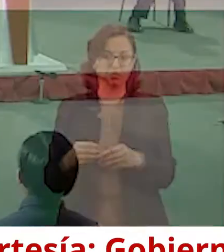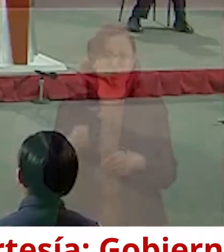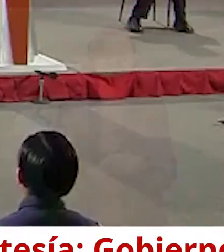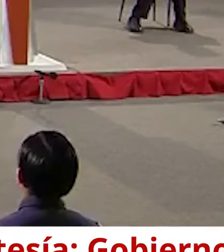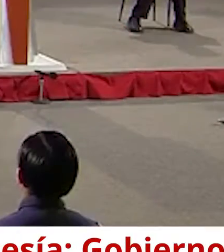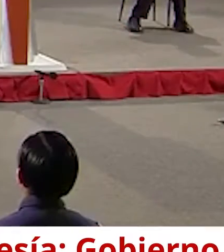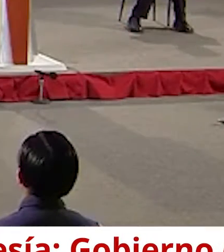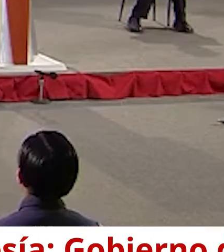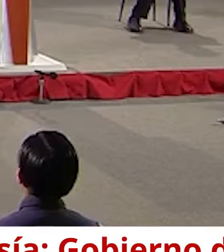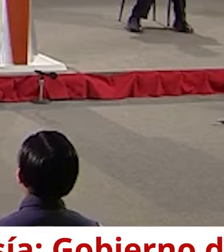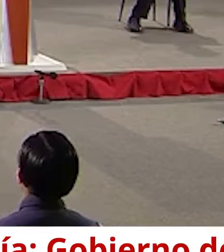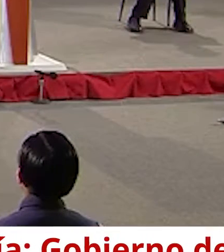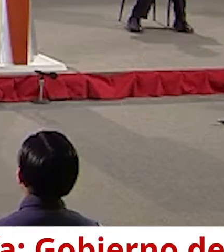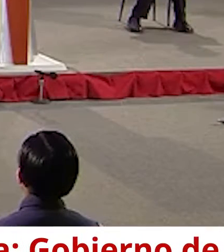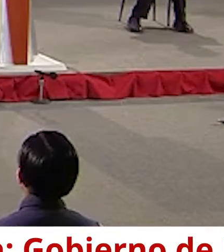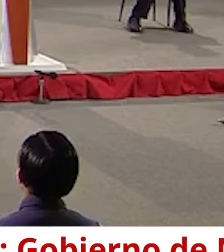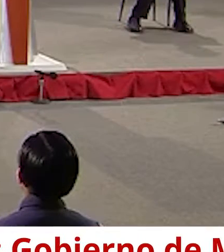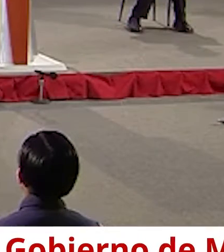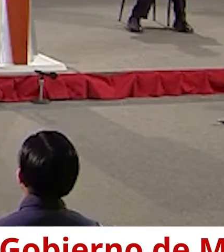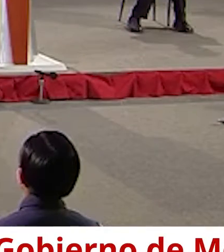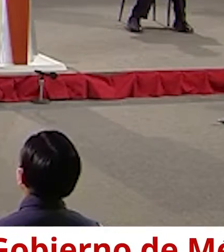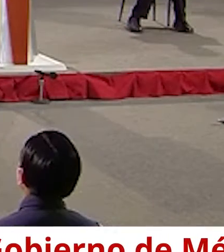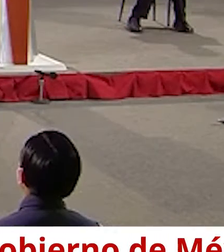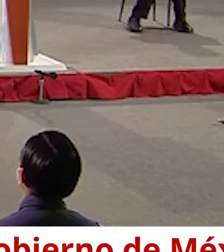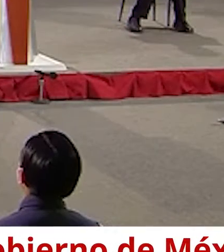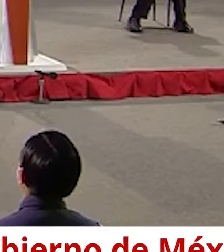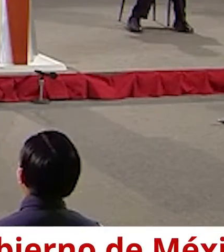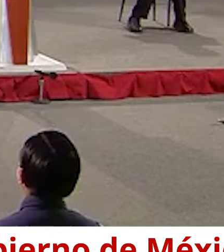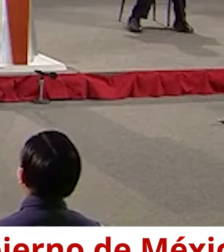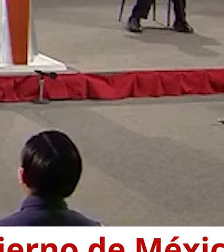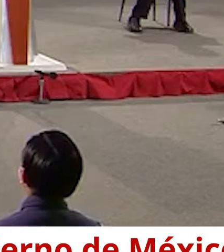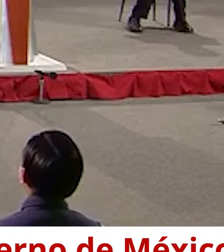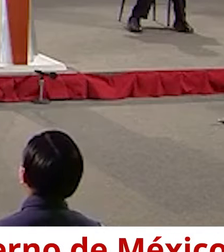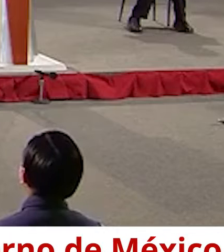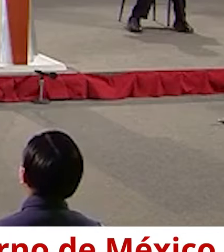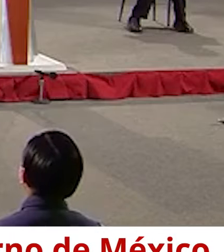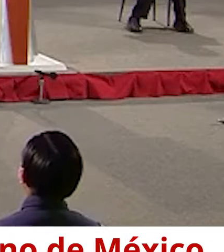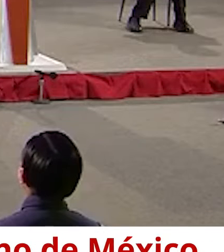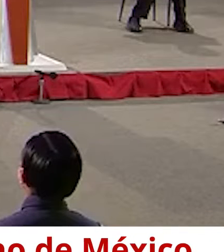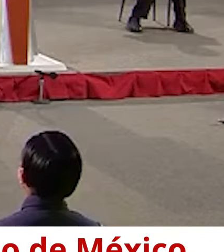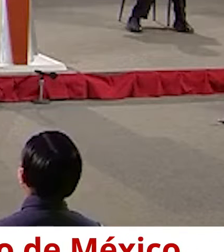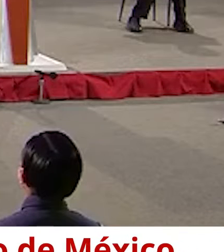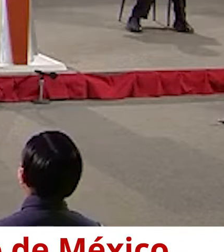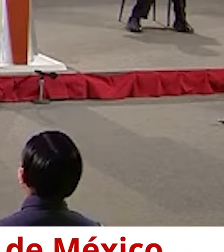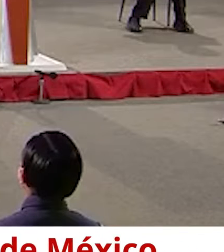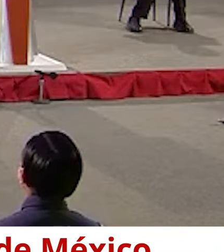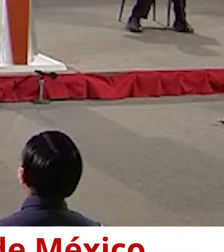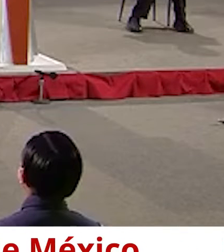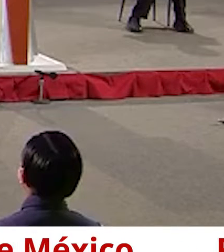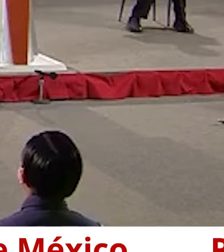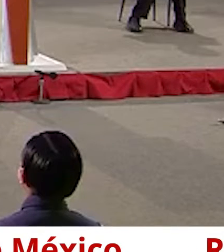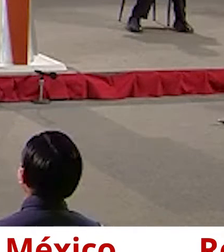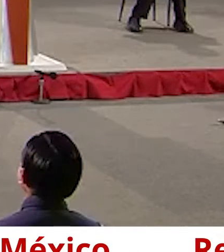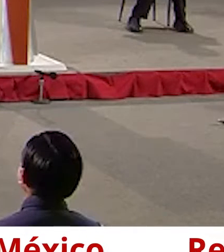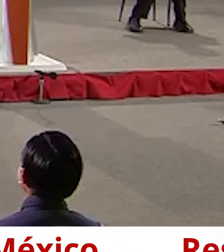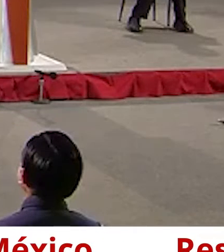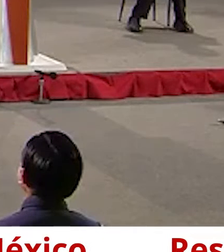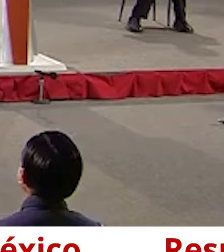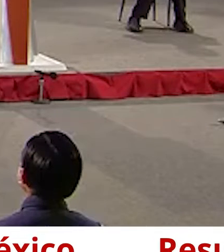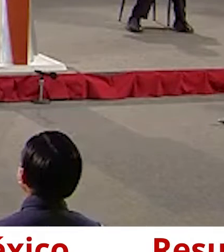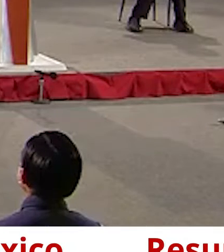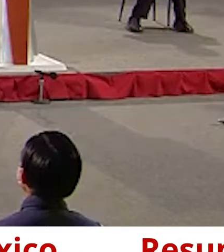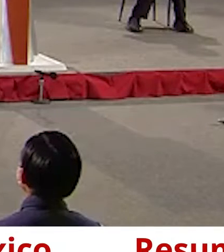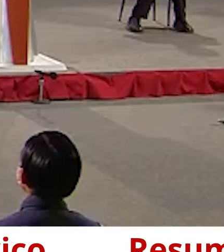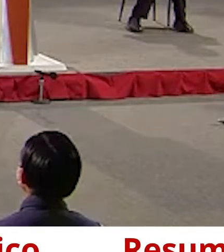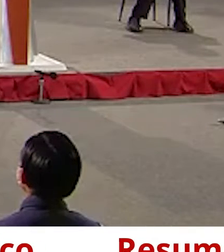hizo este corte. Esto, como decía yo, hace poco, muy pocas horas, en la madrugada, llegaron a México 3 millones de